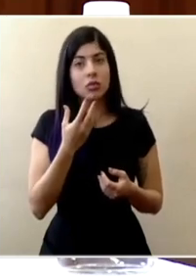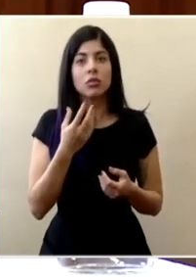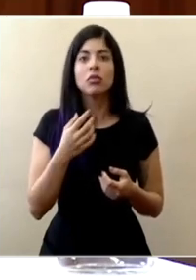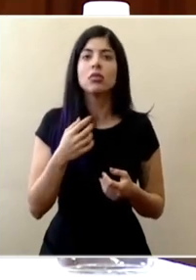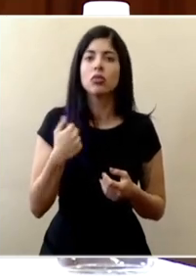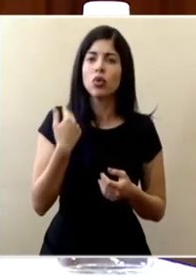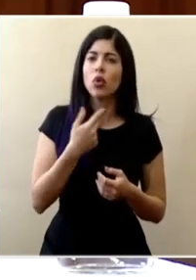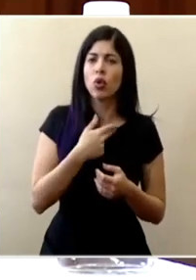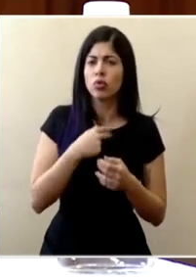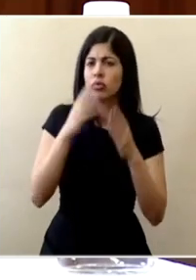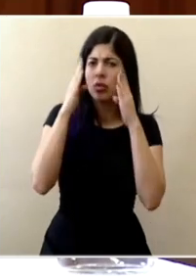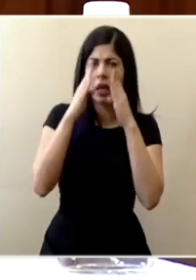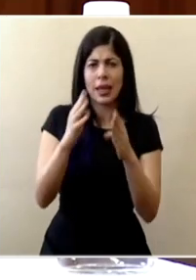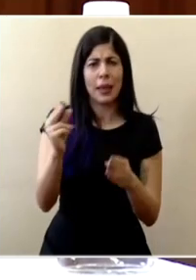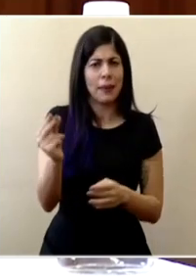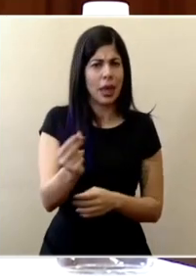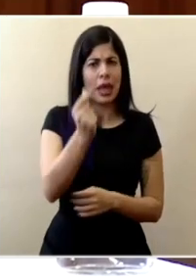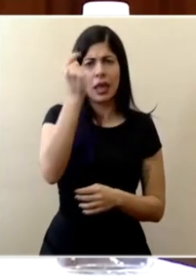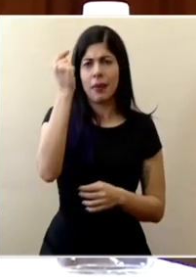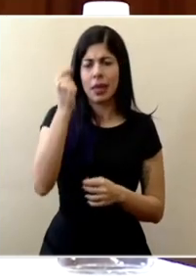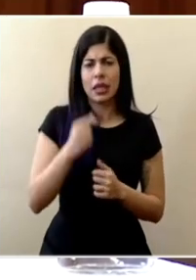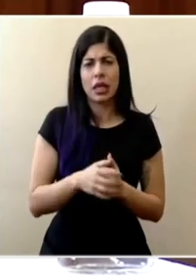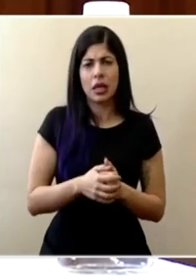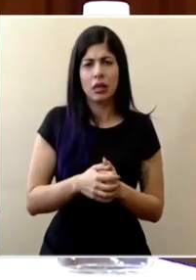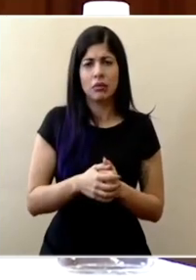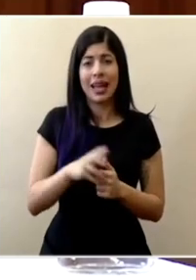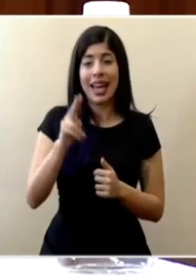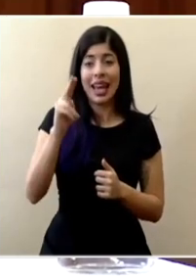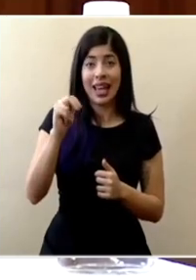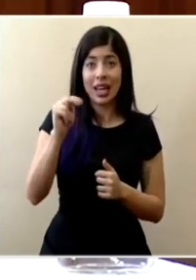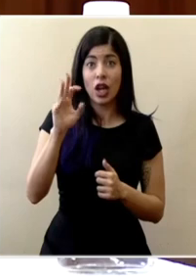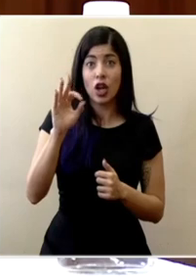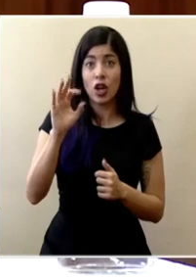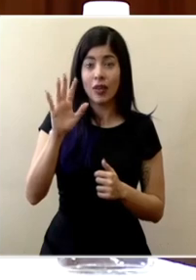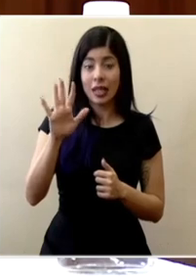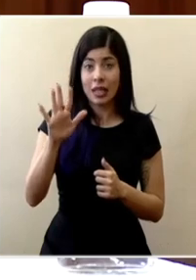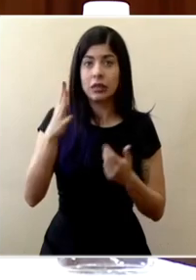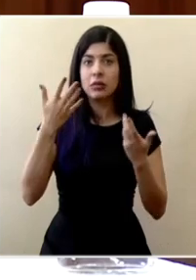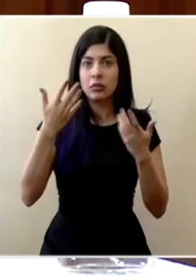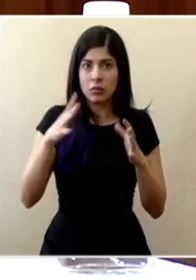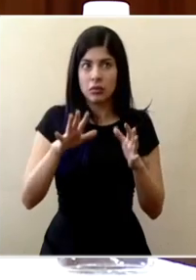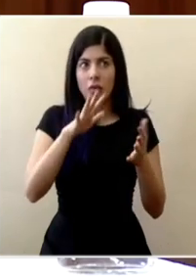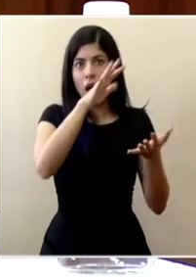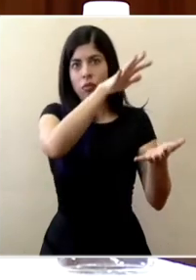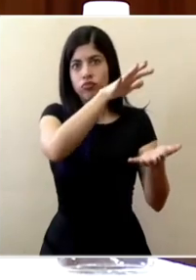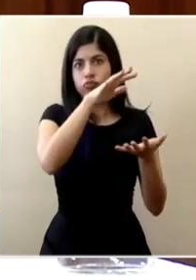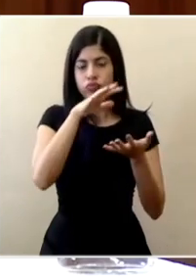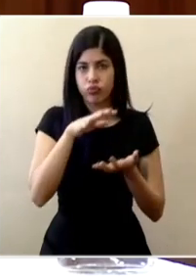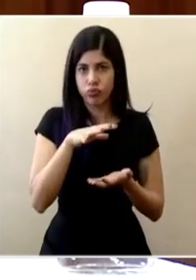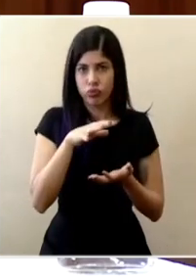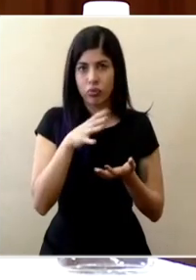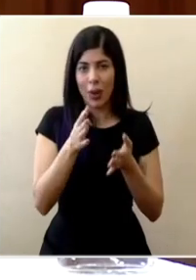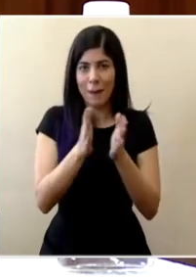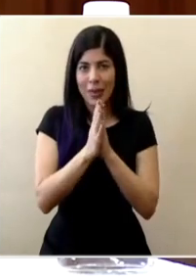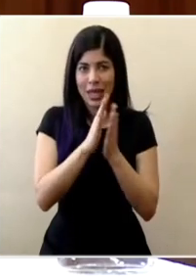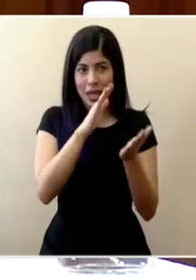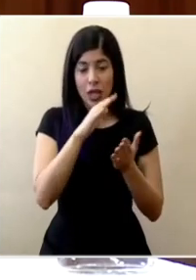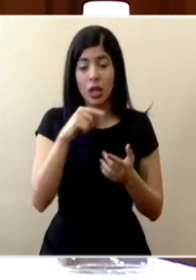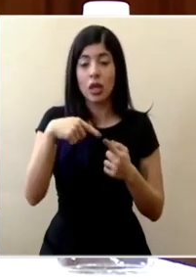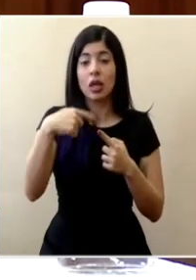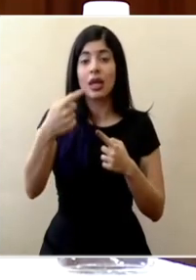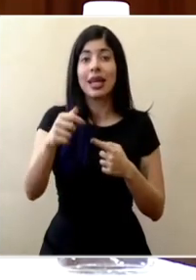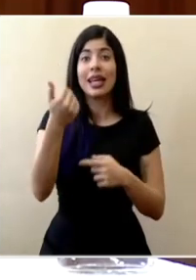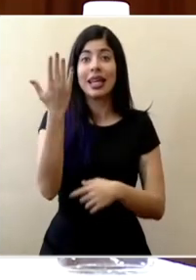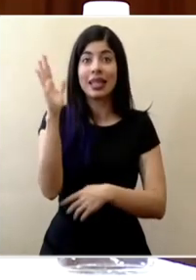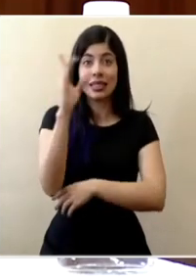lo atendemos inmediatamente ya N95 ya ingresó un pedido y dentro de 15